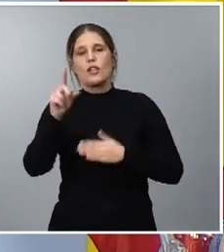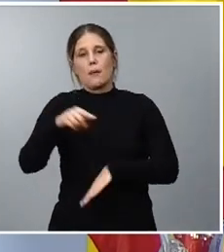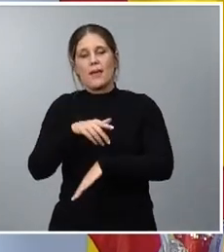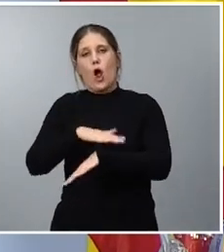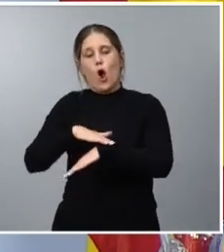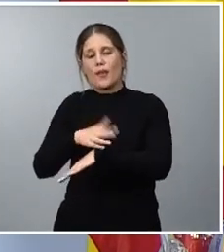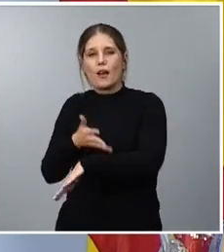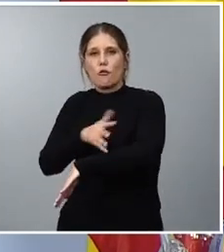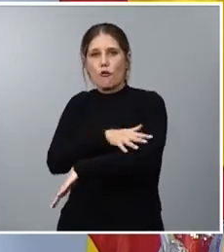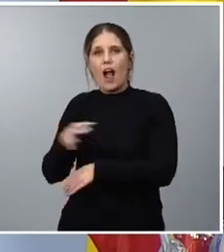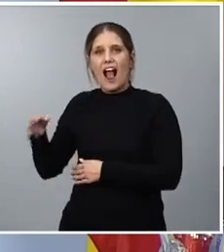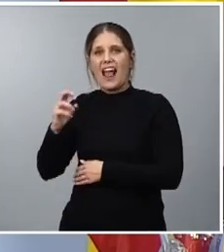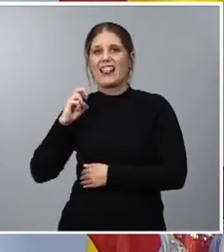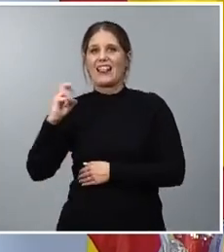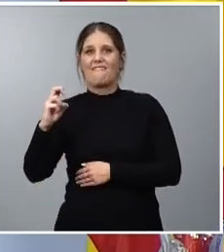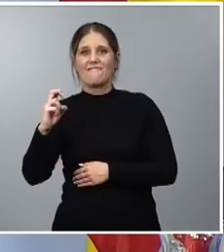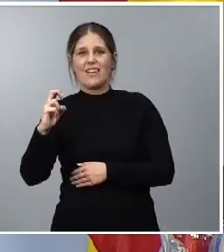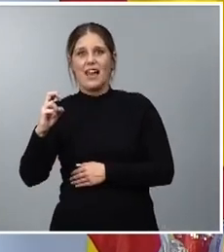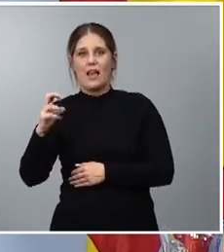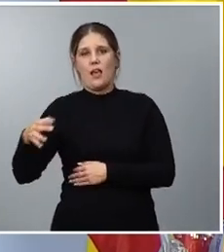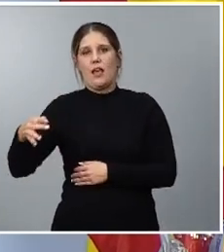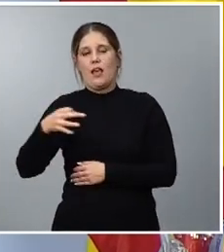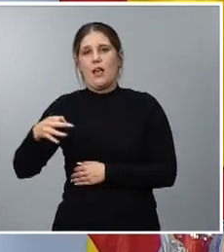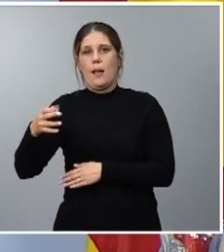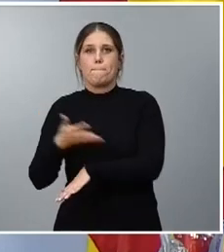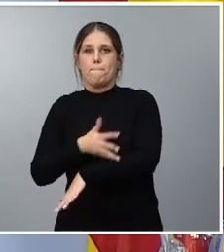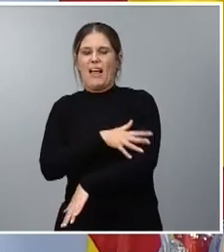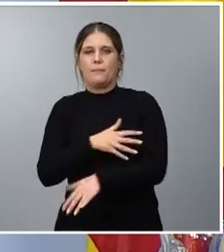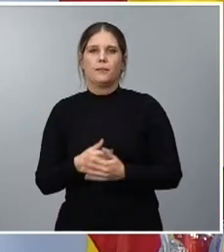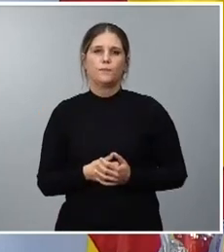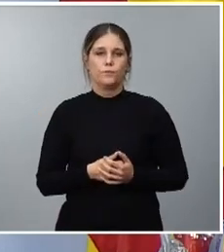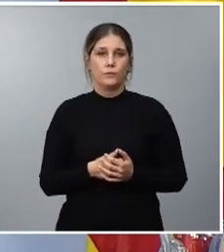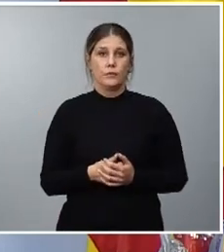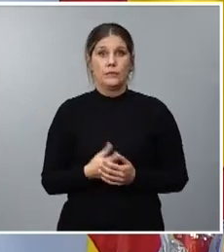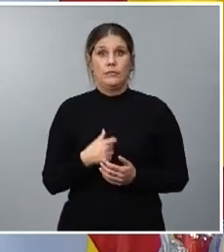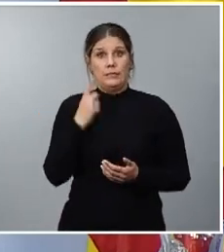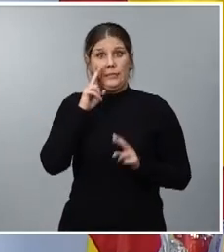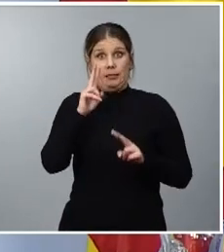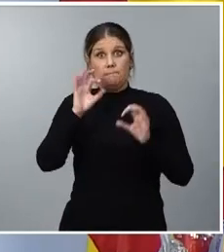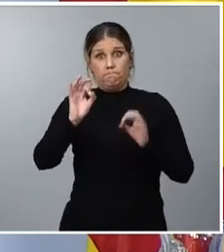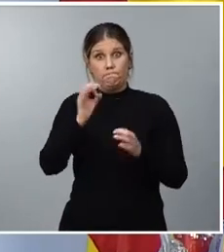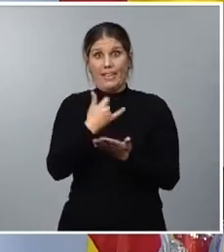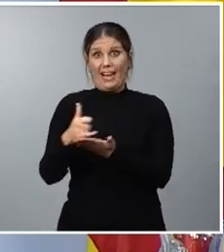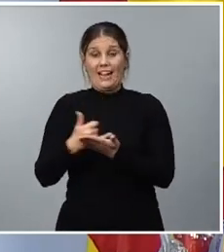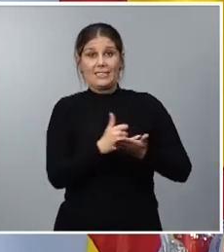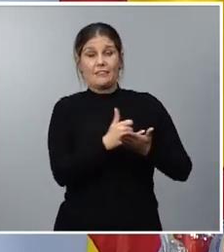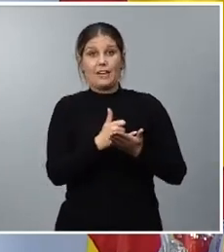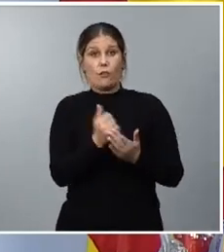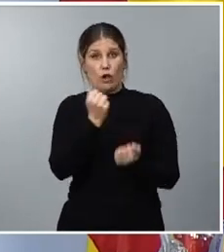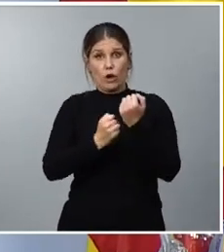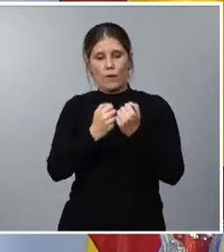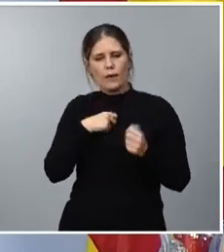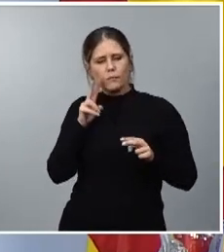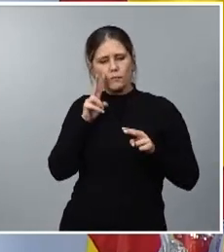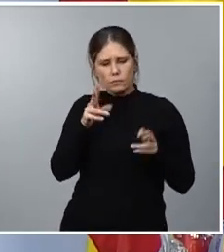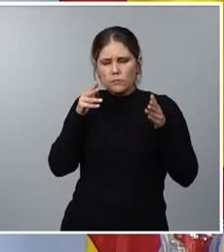el tranvía de la Bahía de Palma. Una vez vista la clasificación económica quiero poner el foco en las partidas